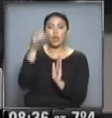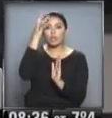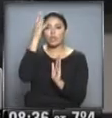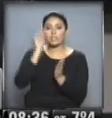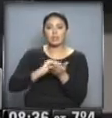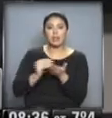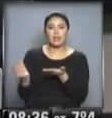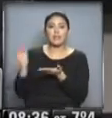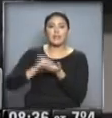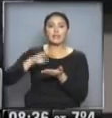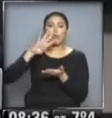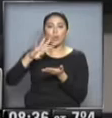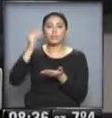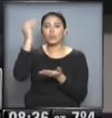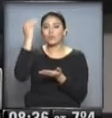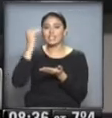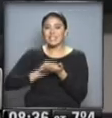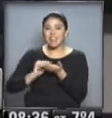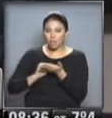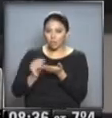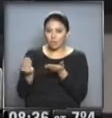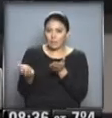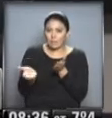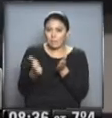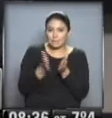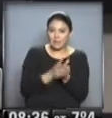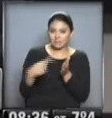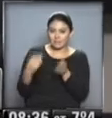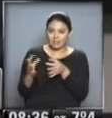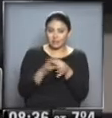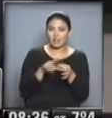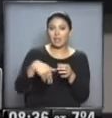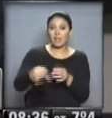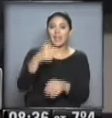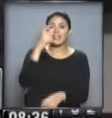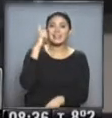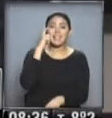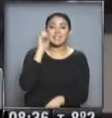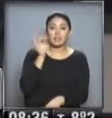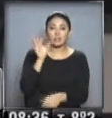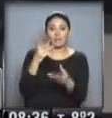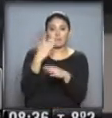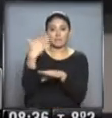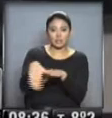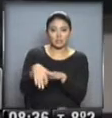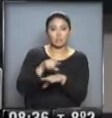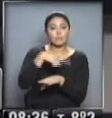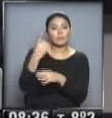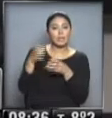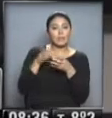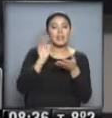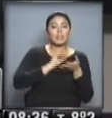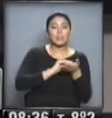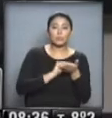más 4 senadores, 4 bancas de senadores aliados que vencen el próximo 10 de diciembre. En cambio, en la Cámara de